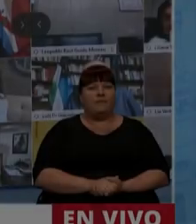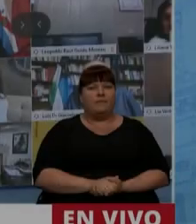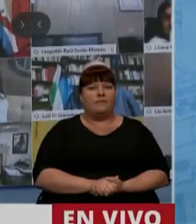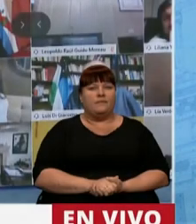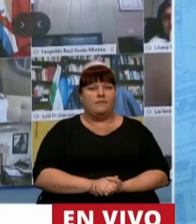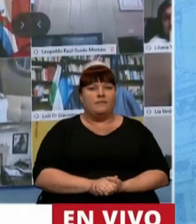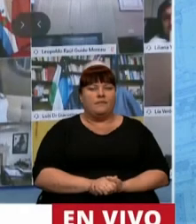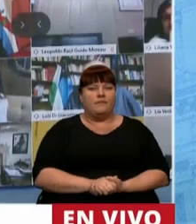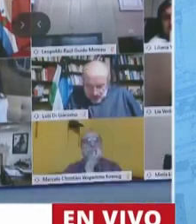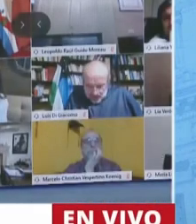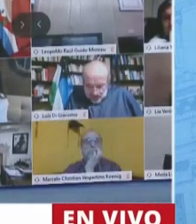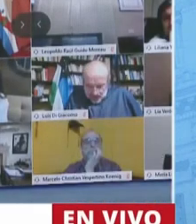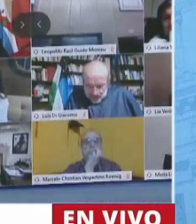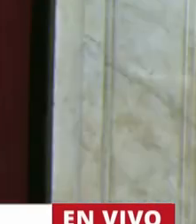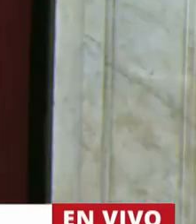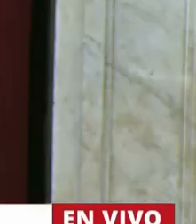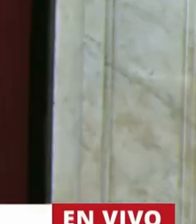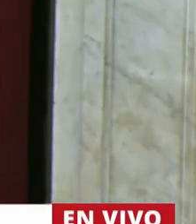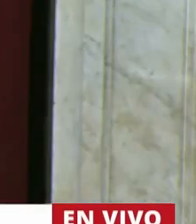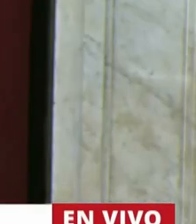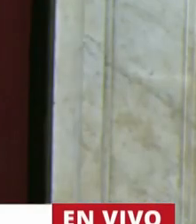La palabra del diputado Martín Juan.